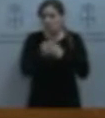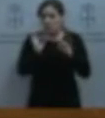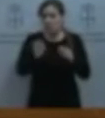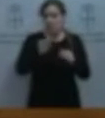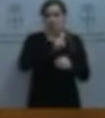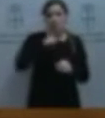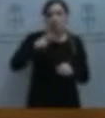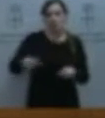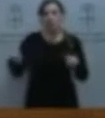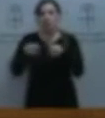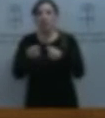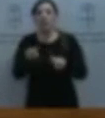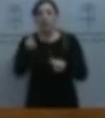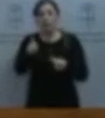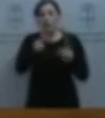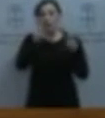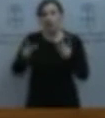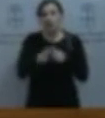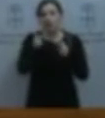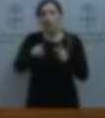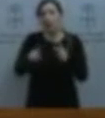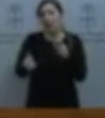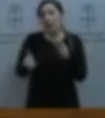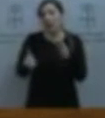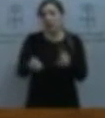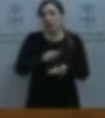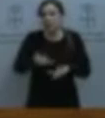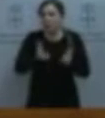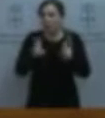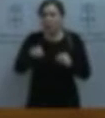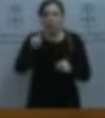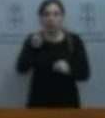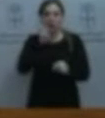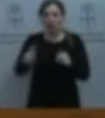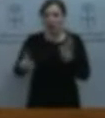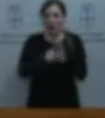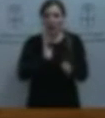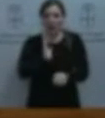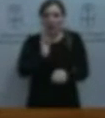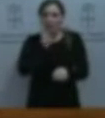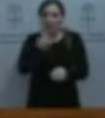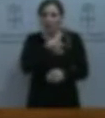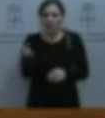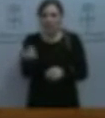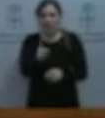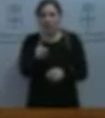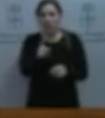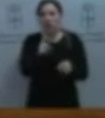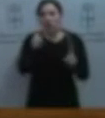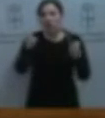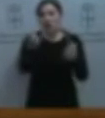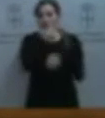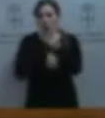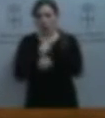no solo es inadmisible en términos sociales y democráticos, sino irregular desde el punto de vista legal e ineficiente en términos económicos.